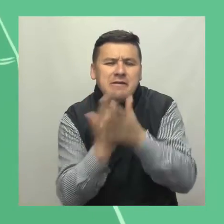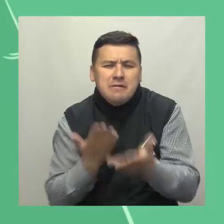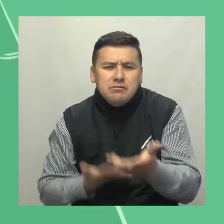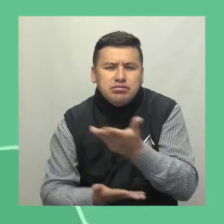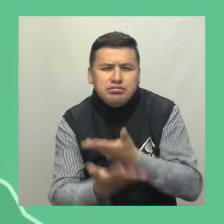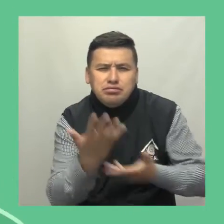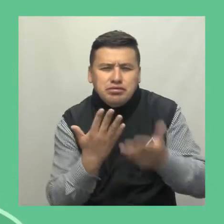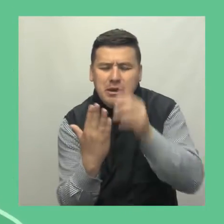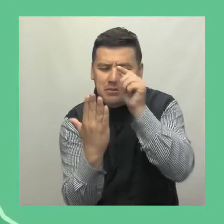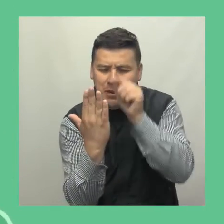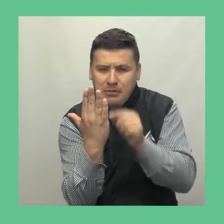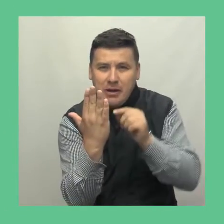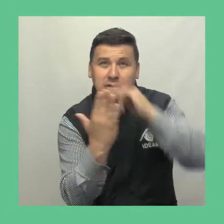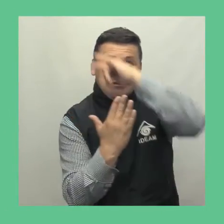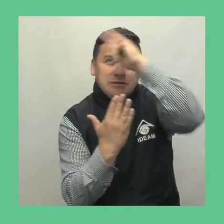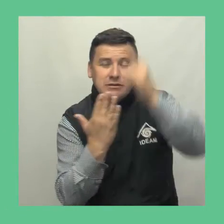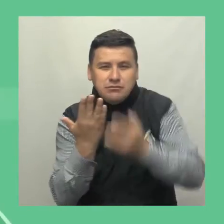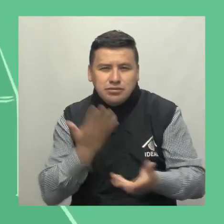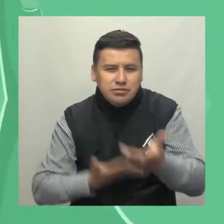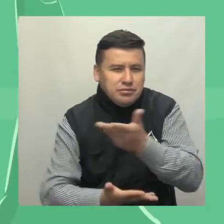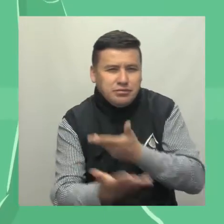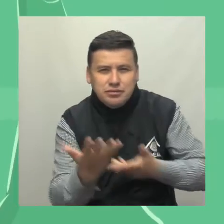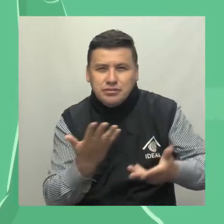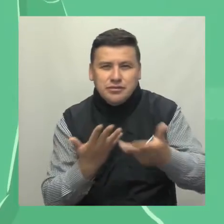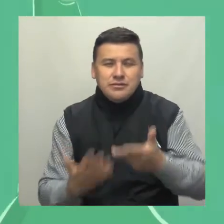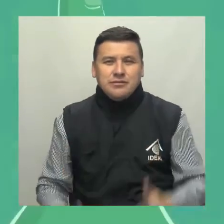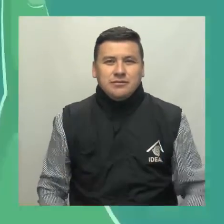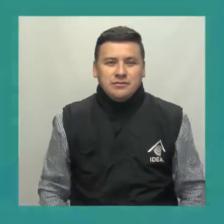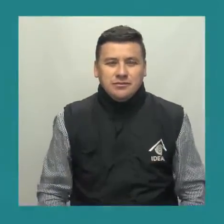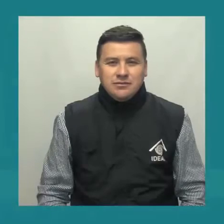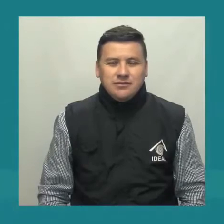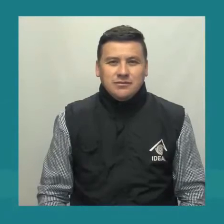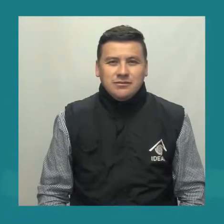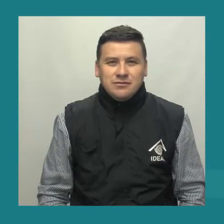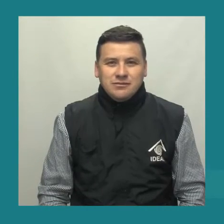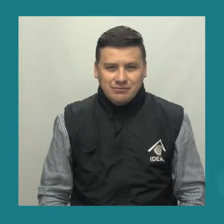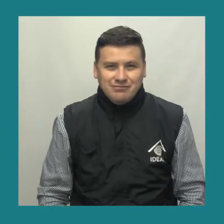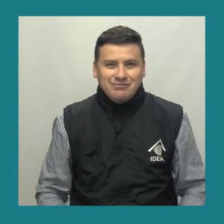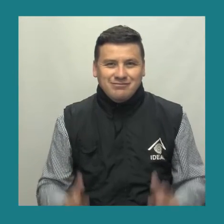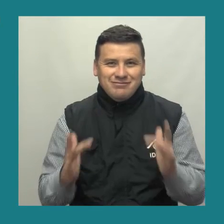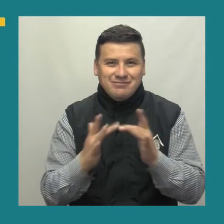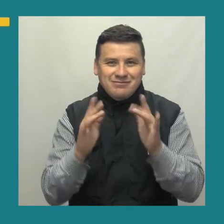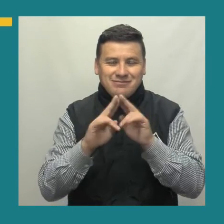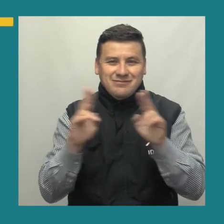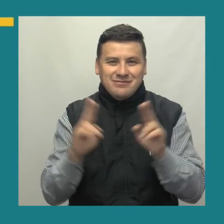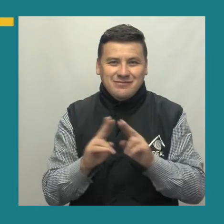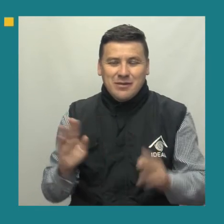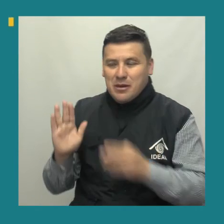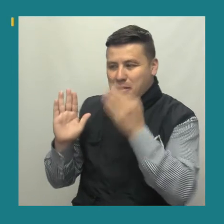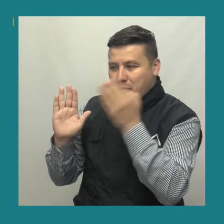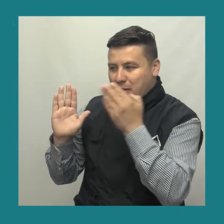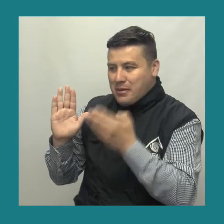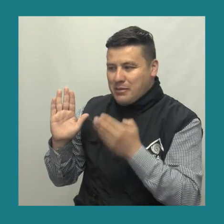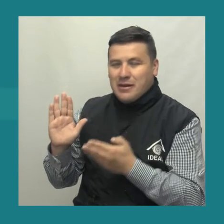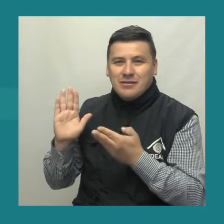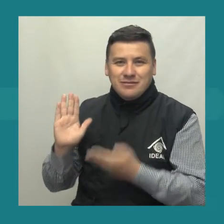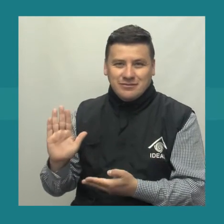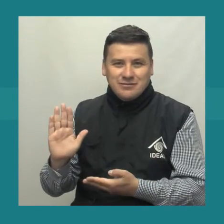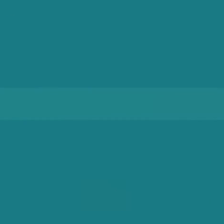en tiempo real, detallada, satelital, recomendaciones y muchas opciones de interacción Síganos a través de nuestras redes sociales